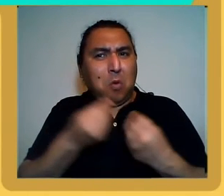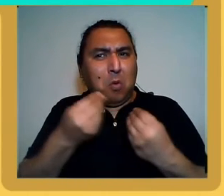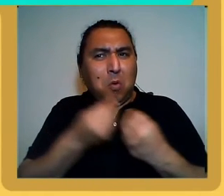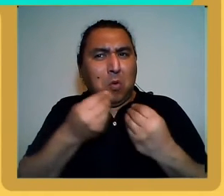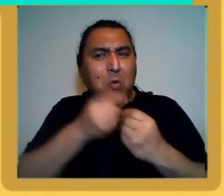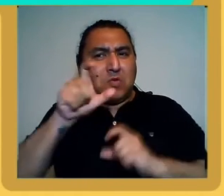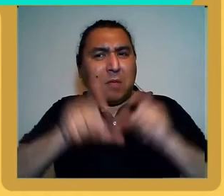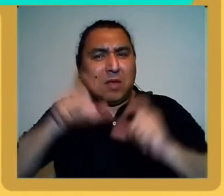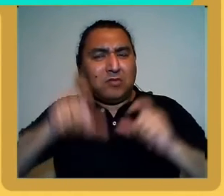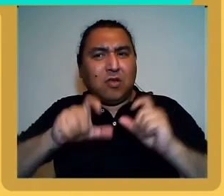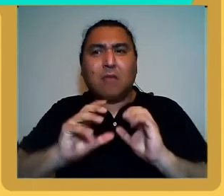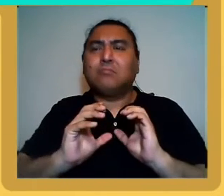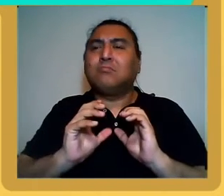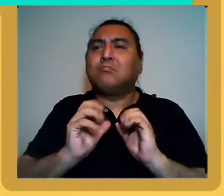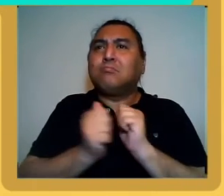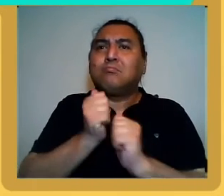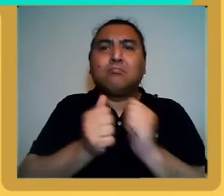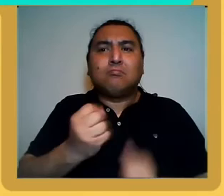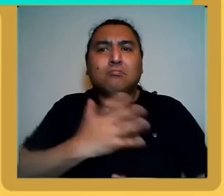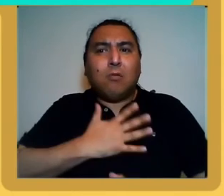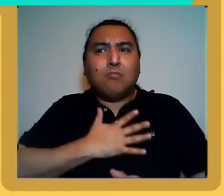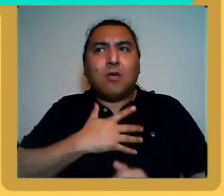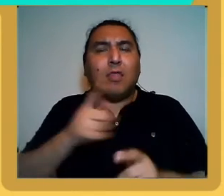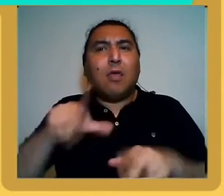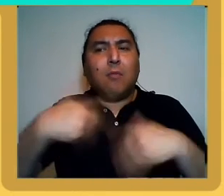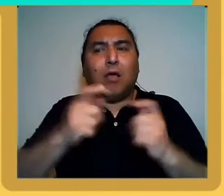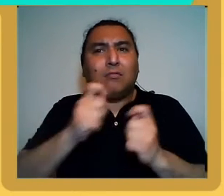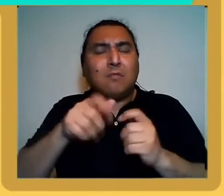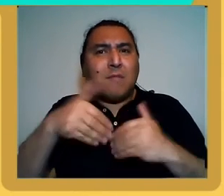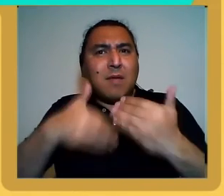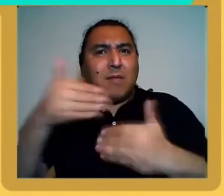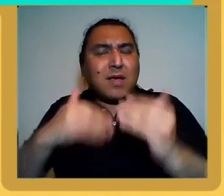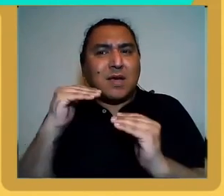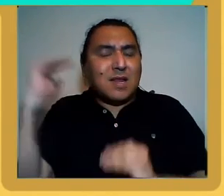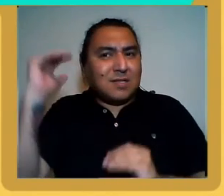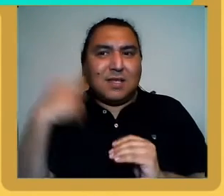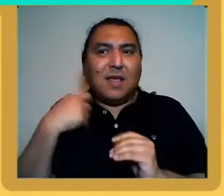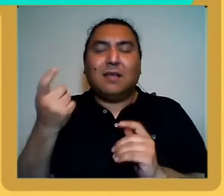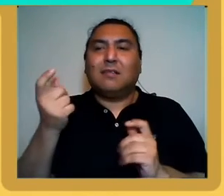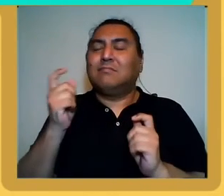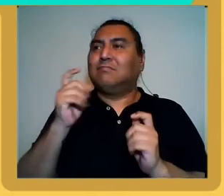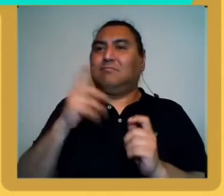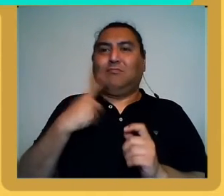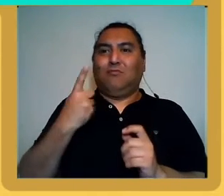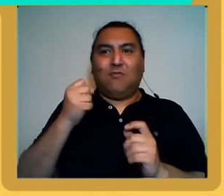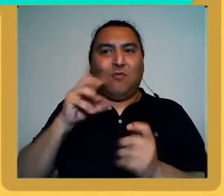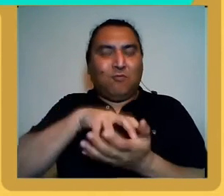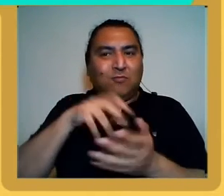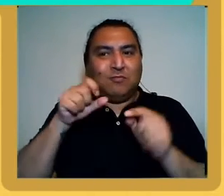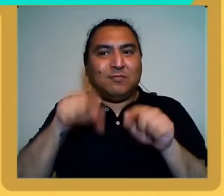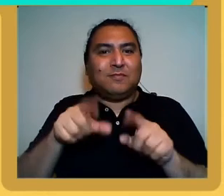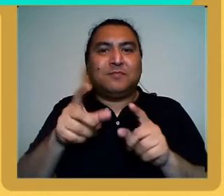terminan siendo empresarios como yo. Y Eduardo, también agradecerte, que no sé si será que las estrellas han